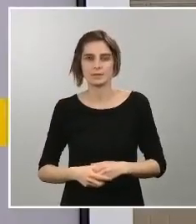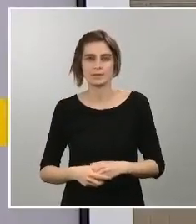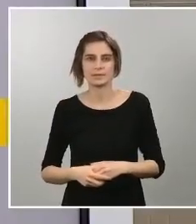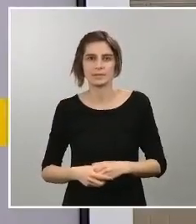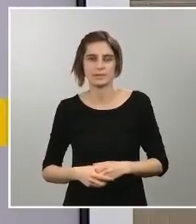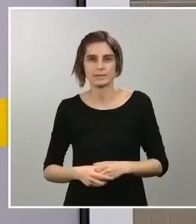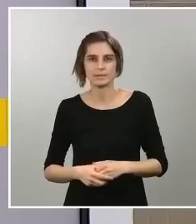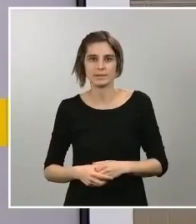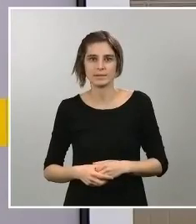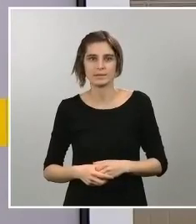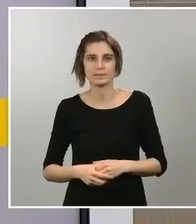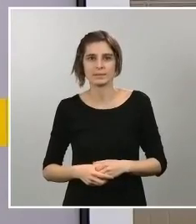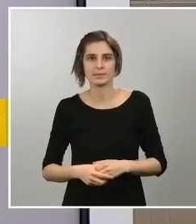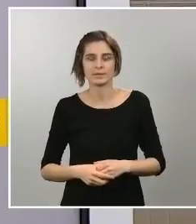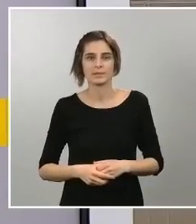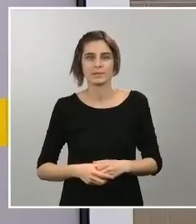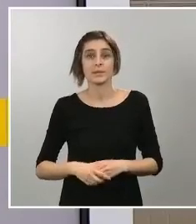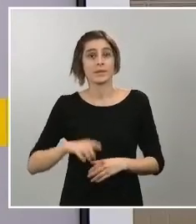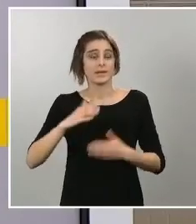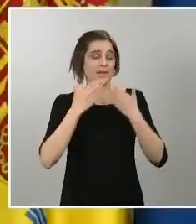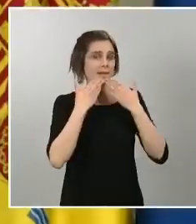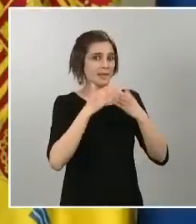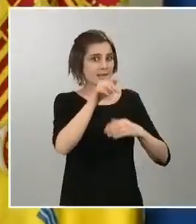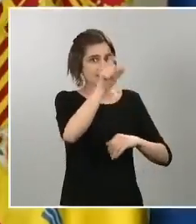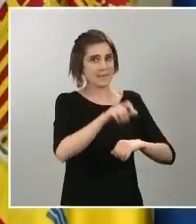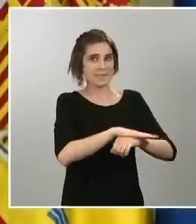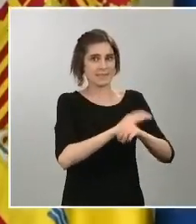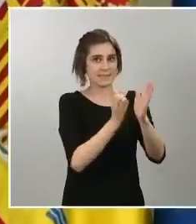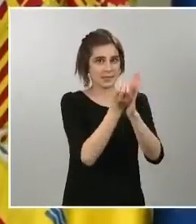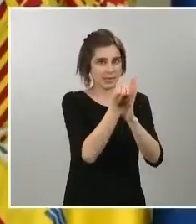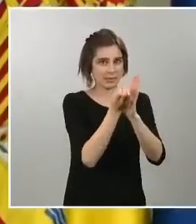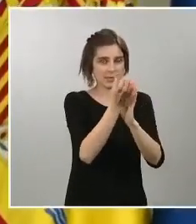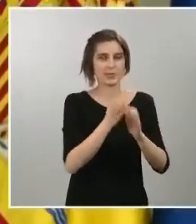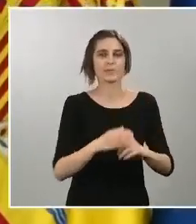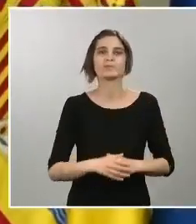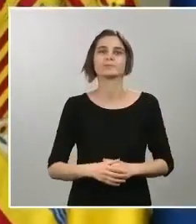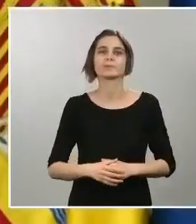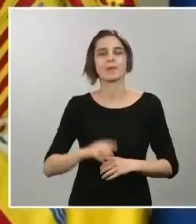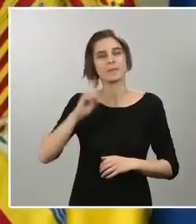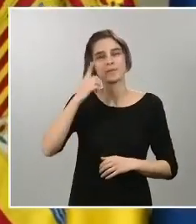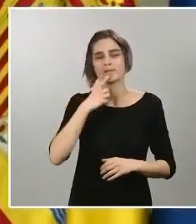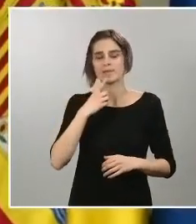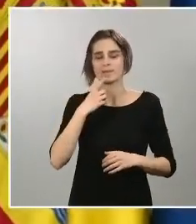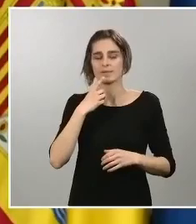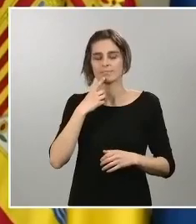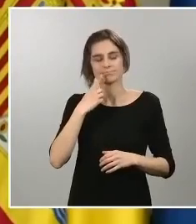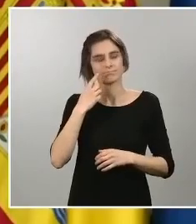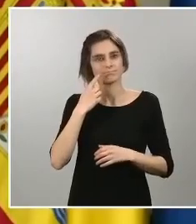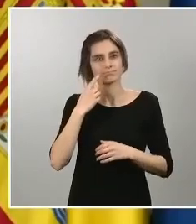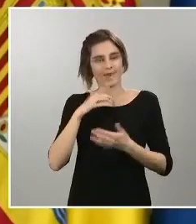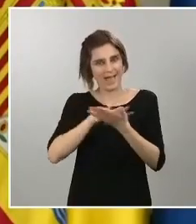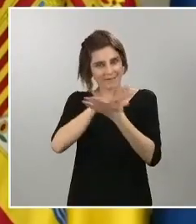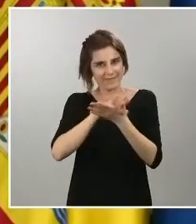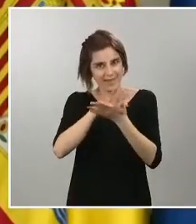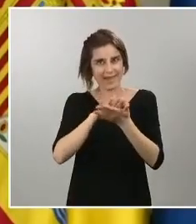En primer lugar quiero dirigirme y dar apoyo a todos los compatriotas que han visto o que pudieron ver visto que ha fallecido un padre